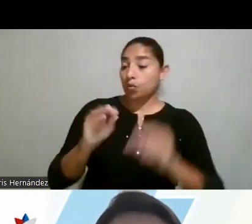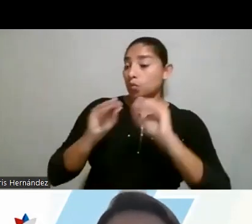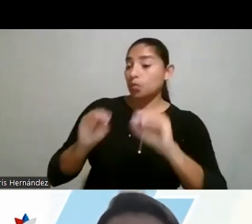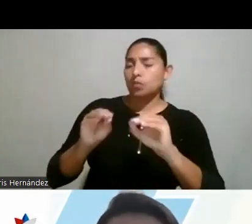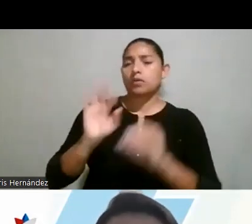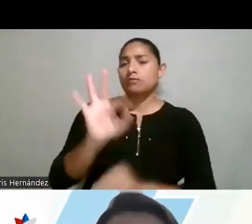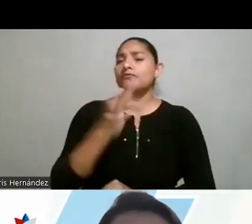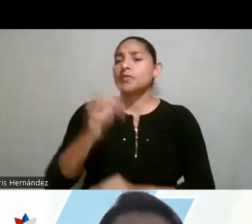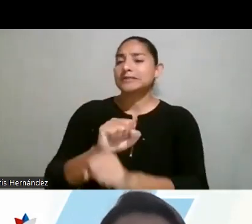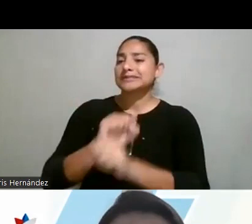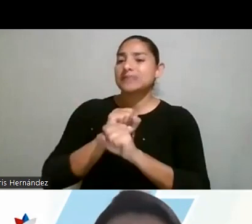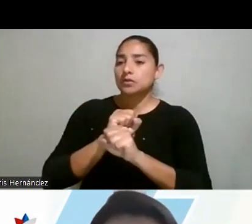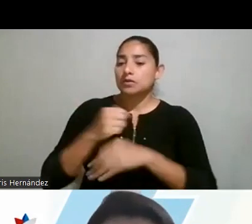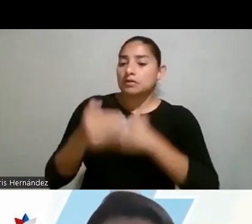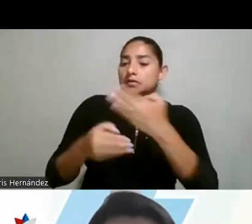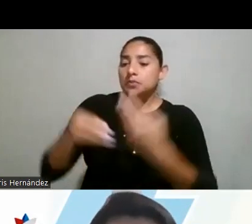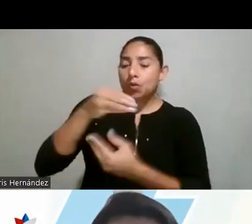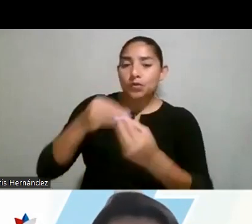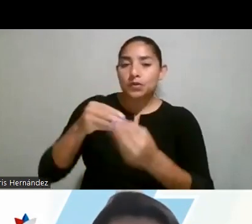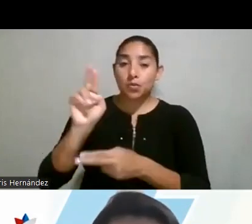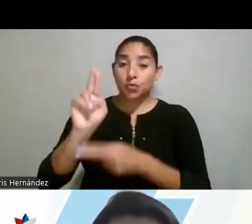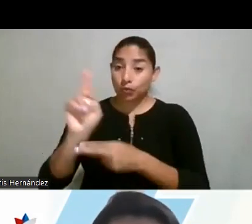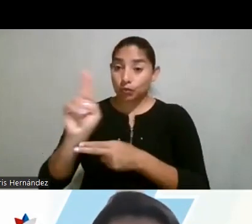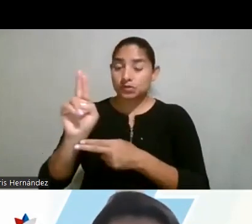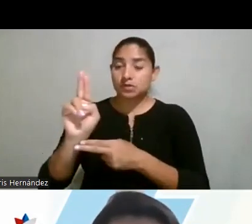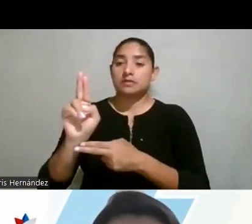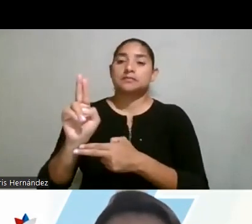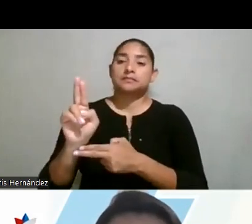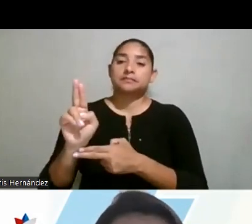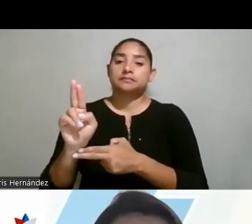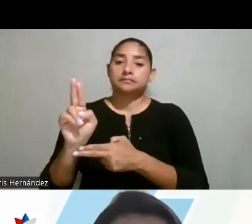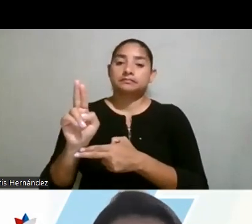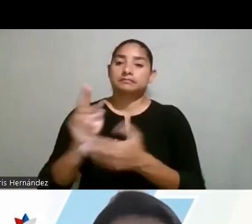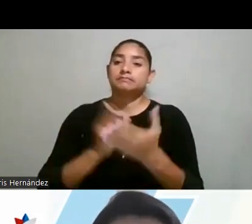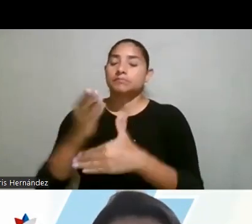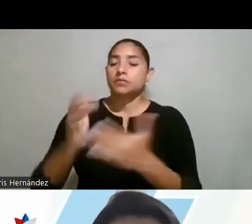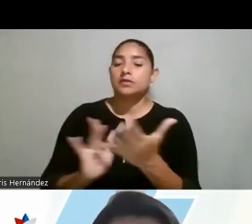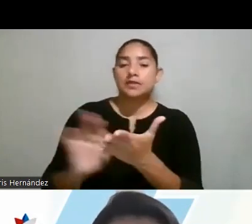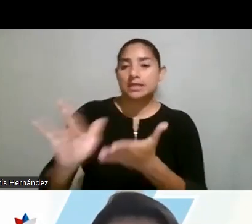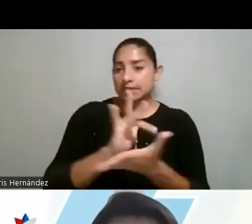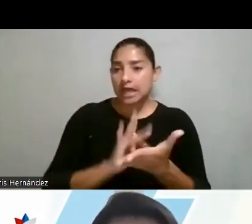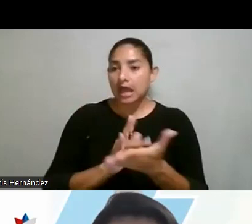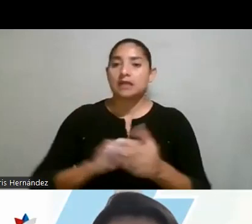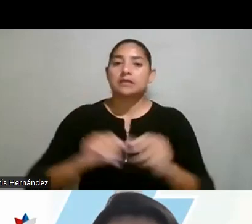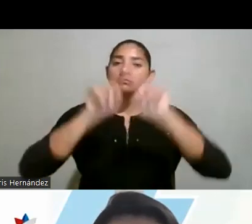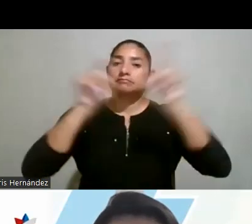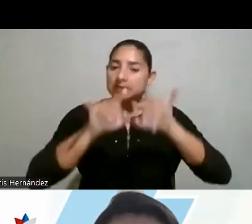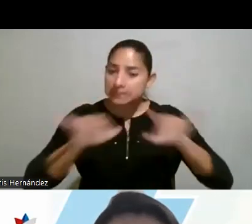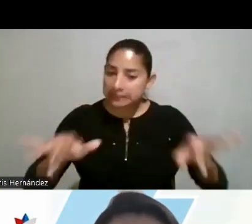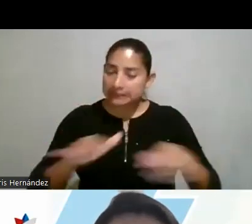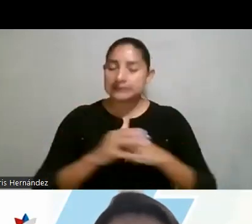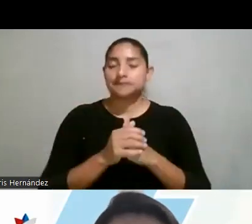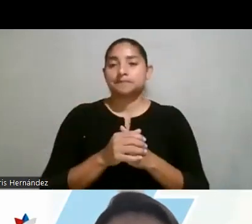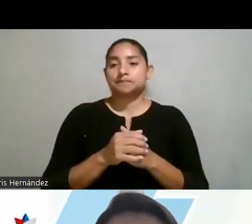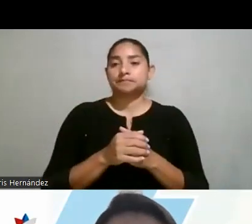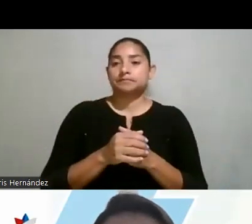manera segura y productiva de utilizar los medios digitales como por ejemplo la internet y